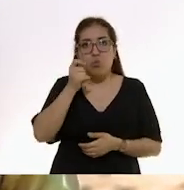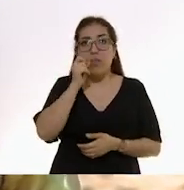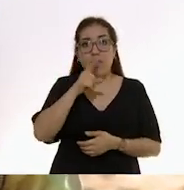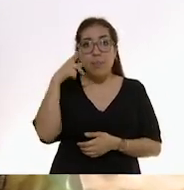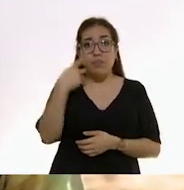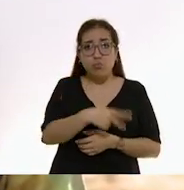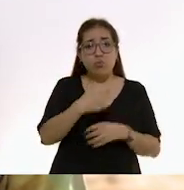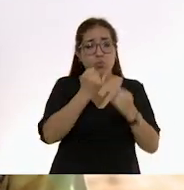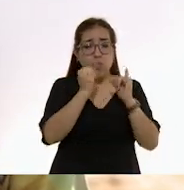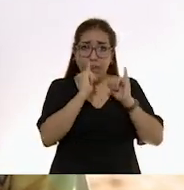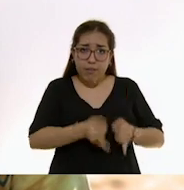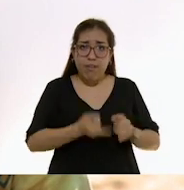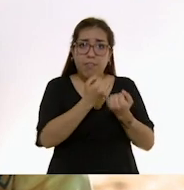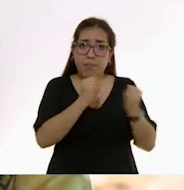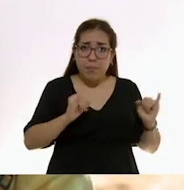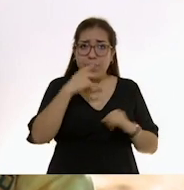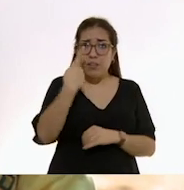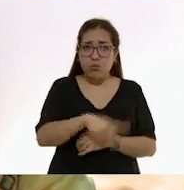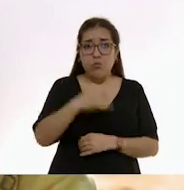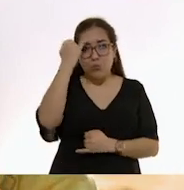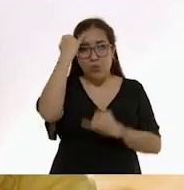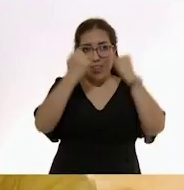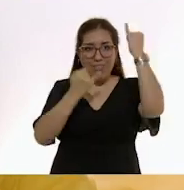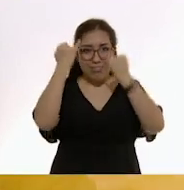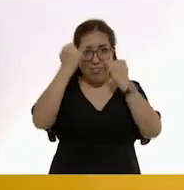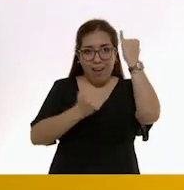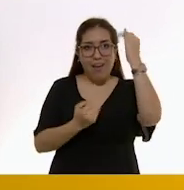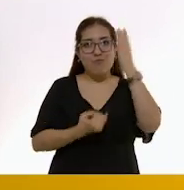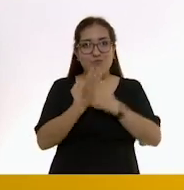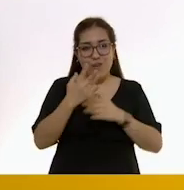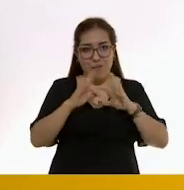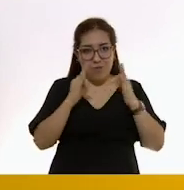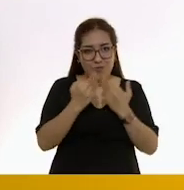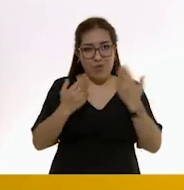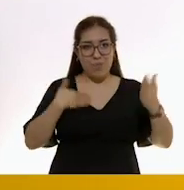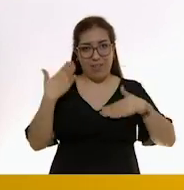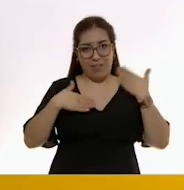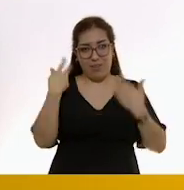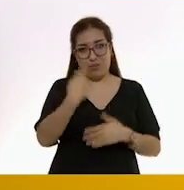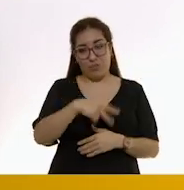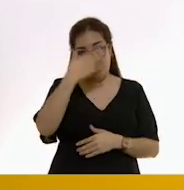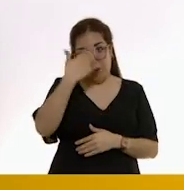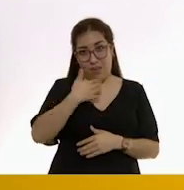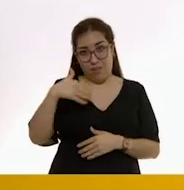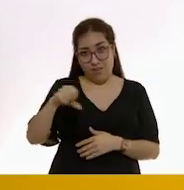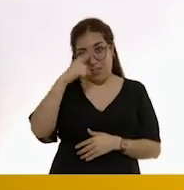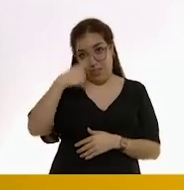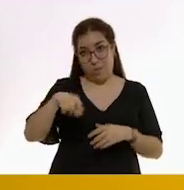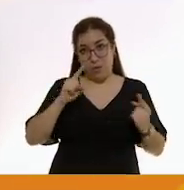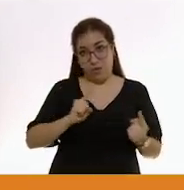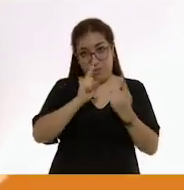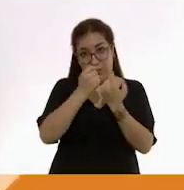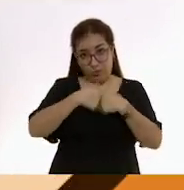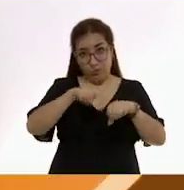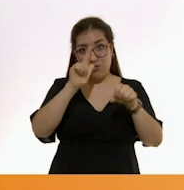su autonomía, su creatividad y actitudes necesarias en su desempeño tanto personal como social.